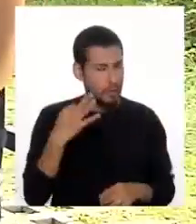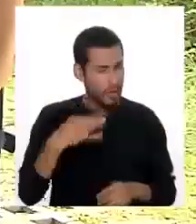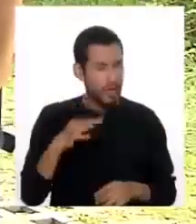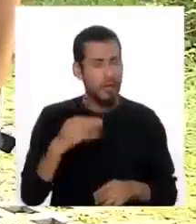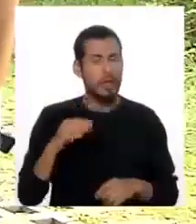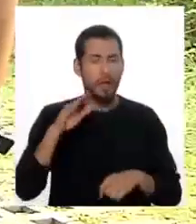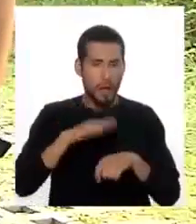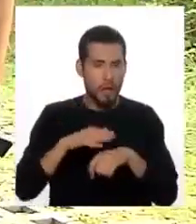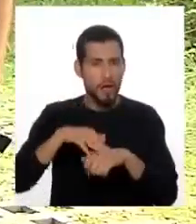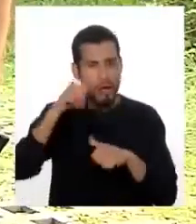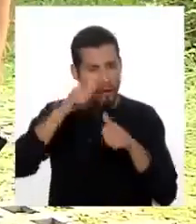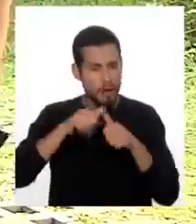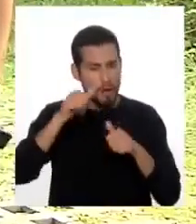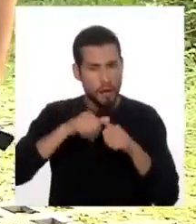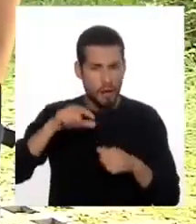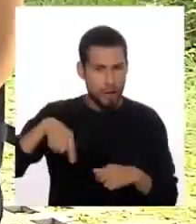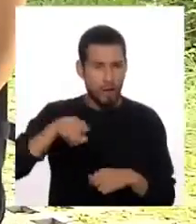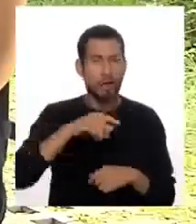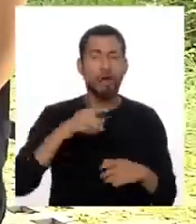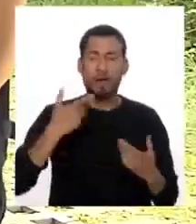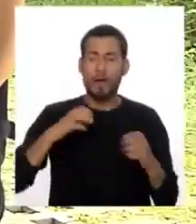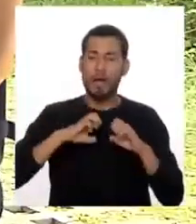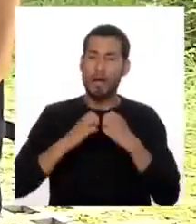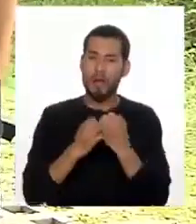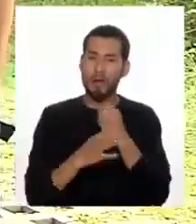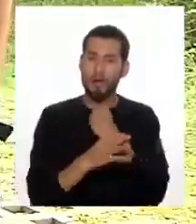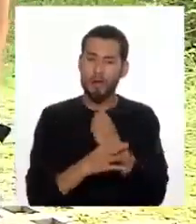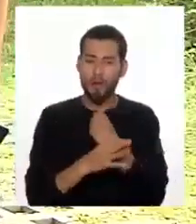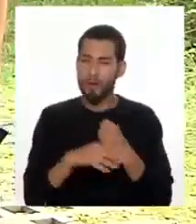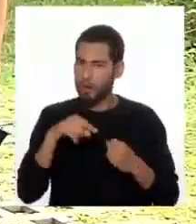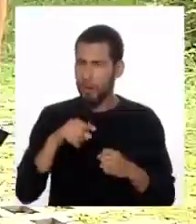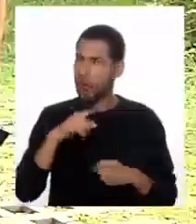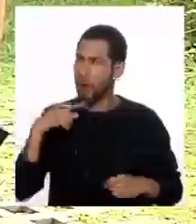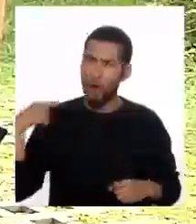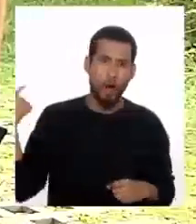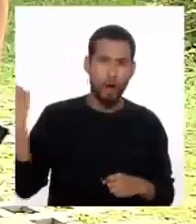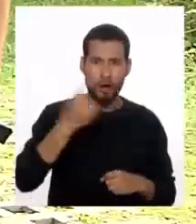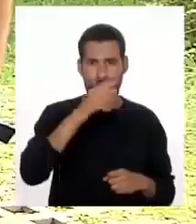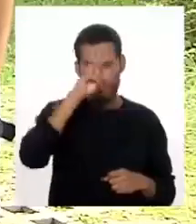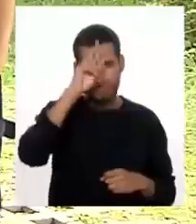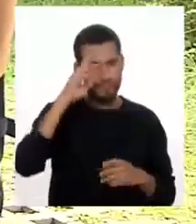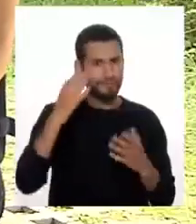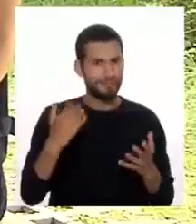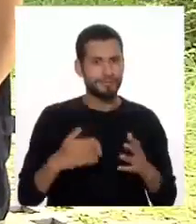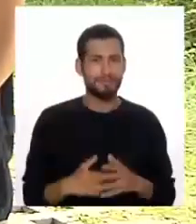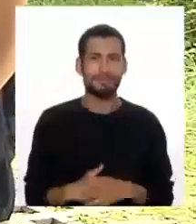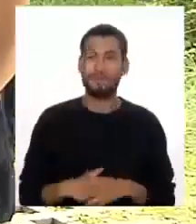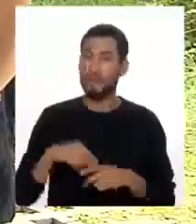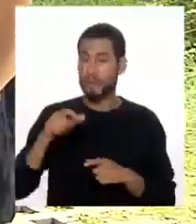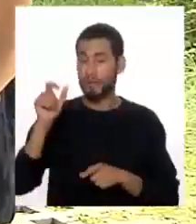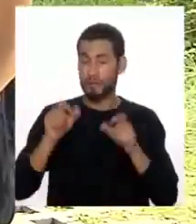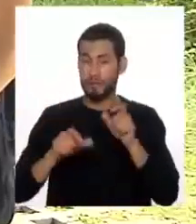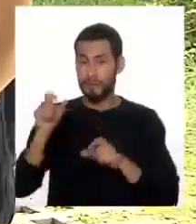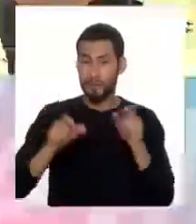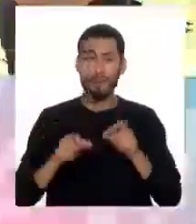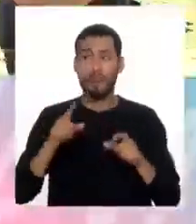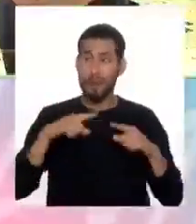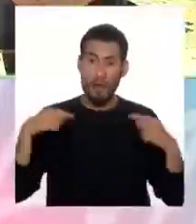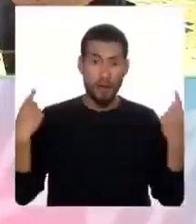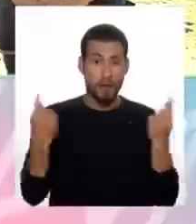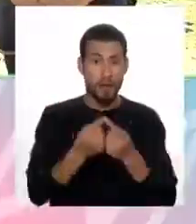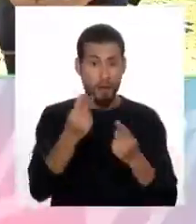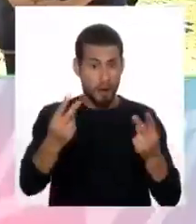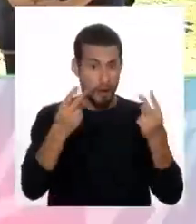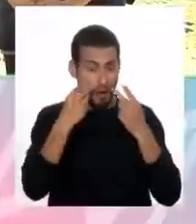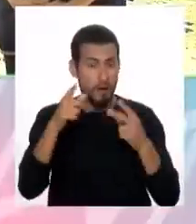estamos recordando en el programa que cuerpo médico se ve a nivel nacional. Entonces, que las personas, la audiencia que nos